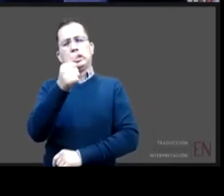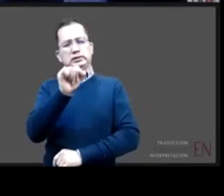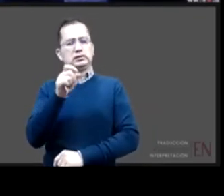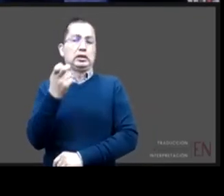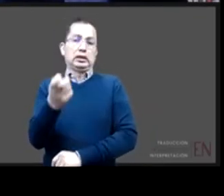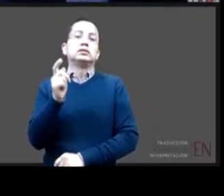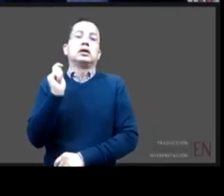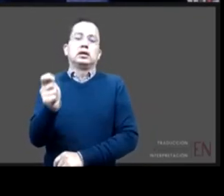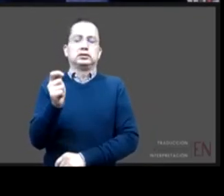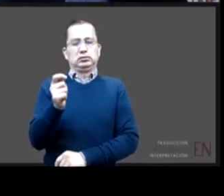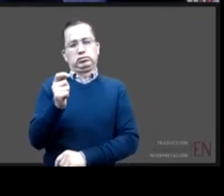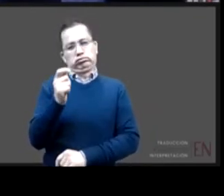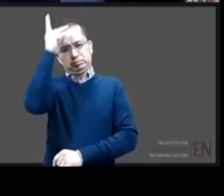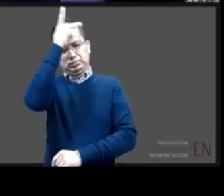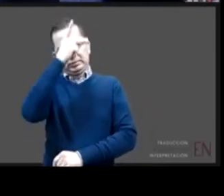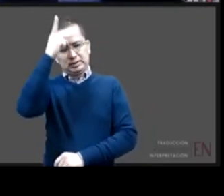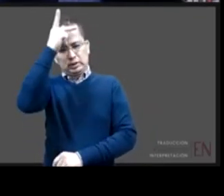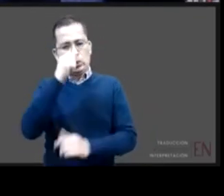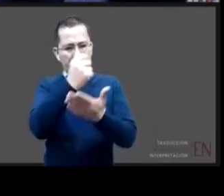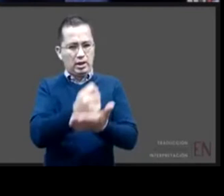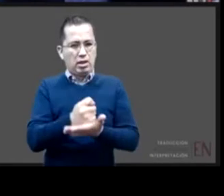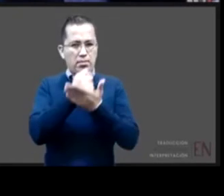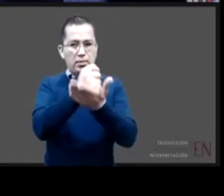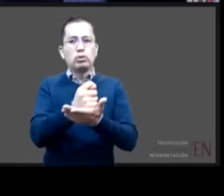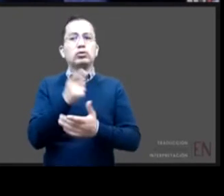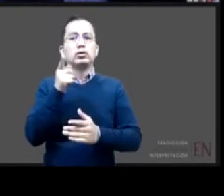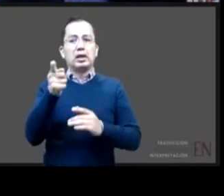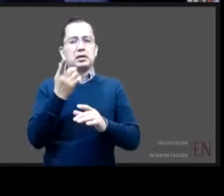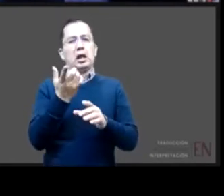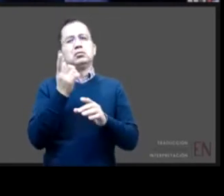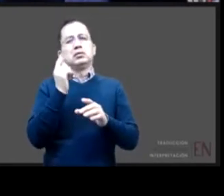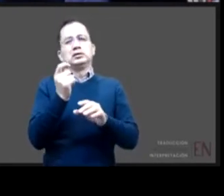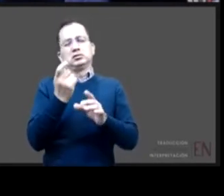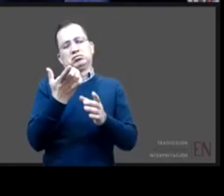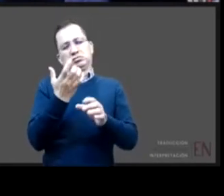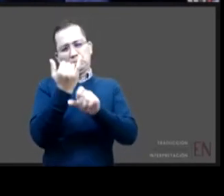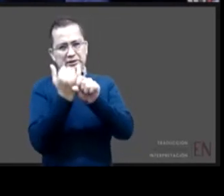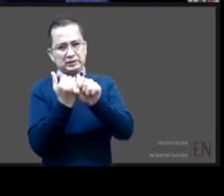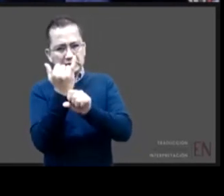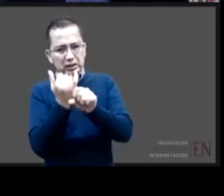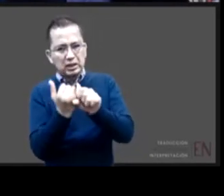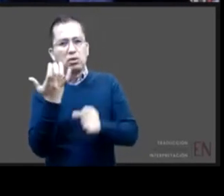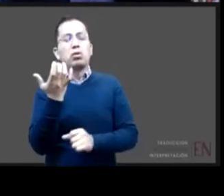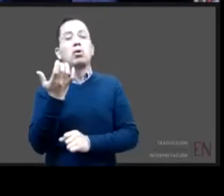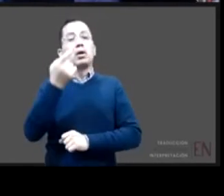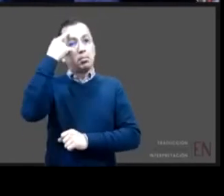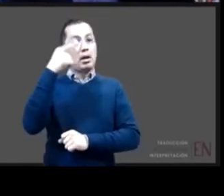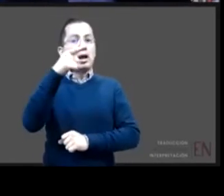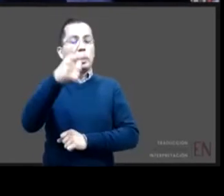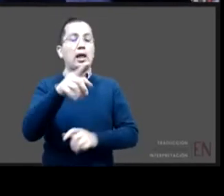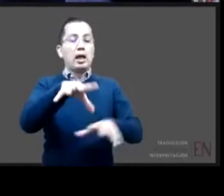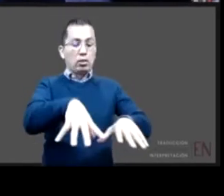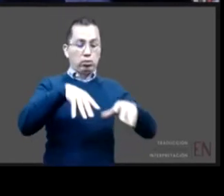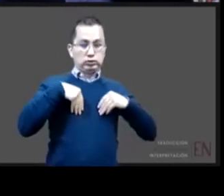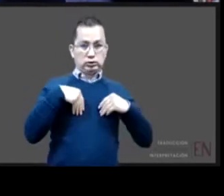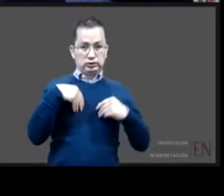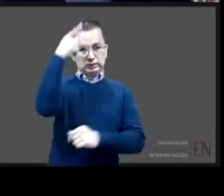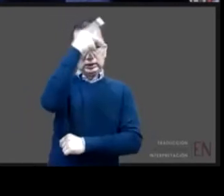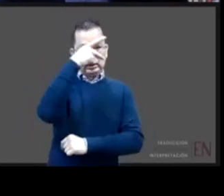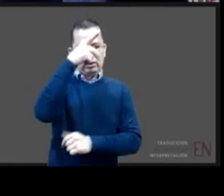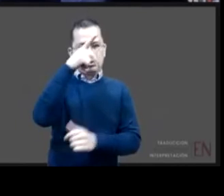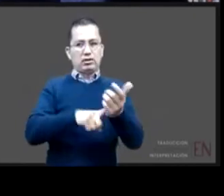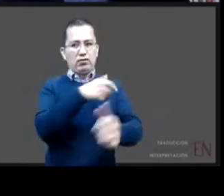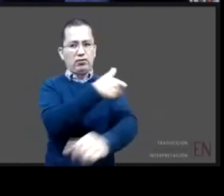psicoterapeuta, es investigadora, hace investigación y psicoterapia en adopción y familias en el Instituto